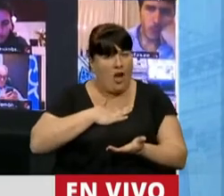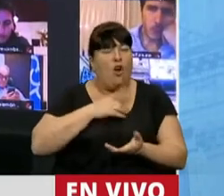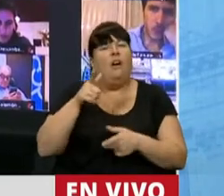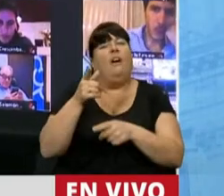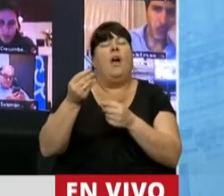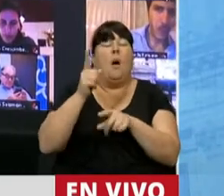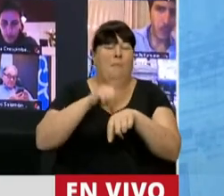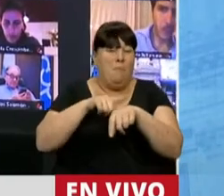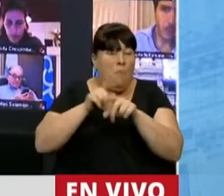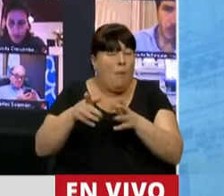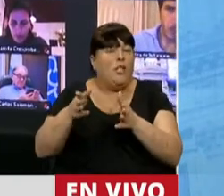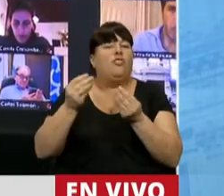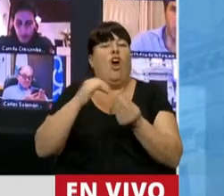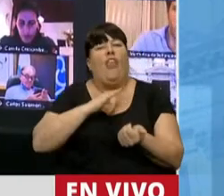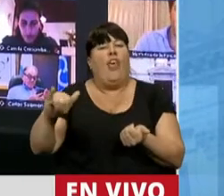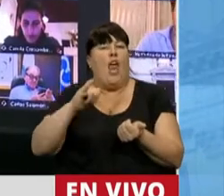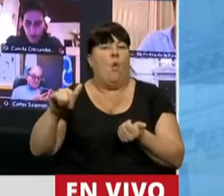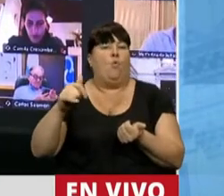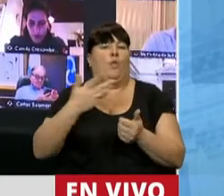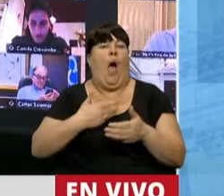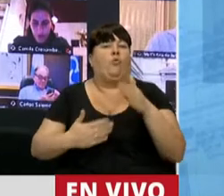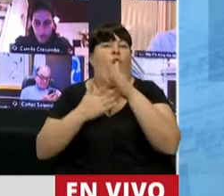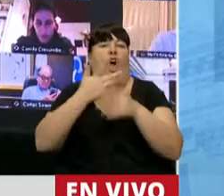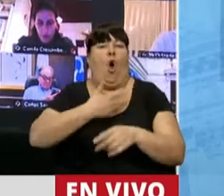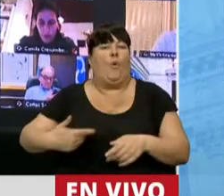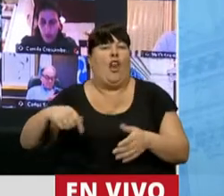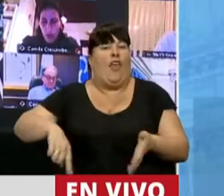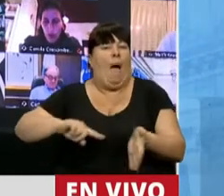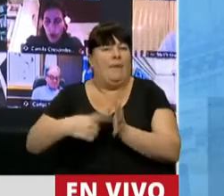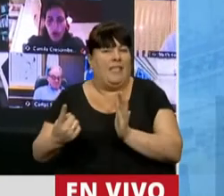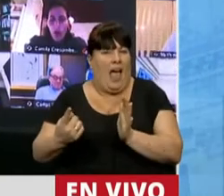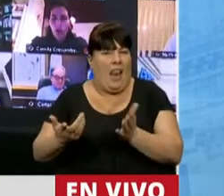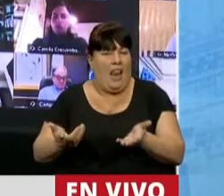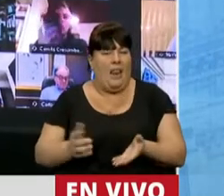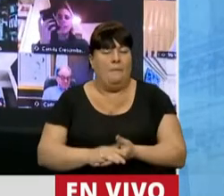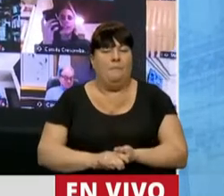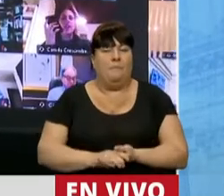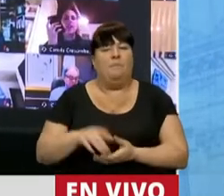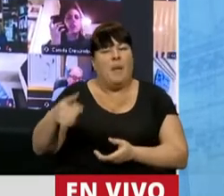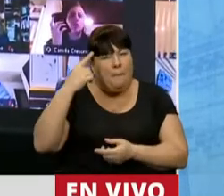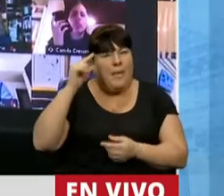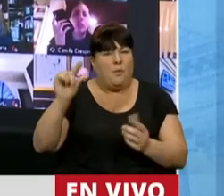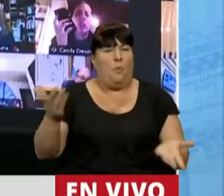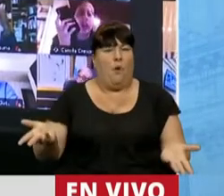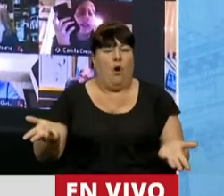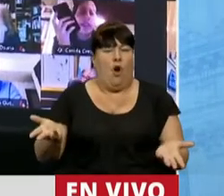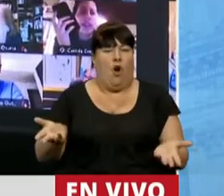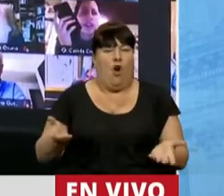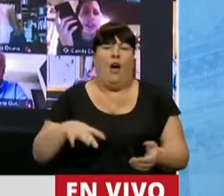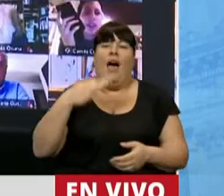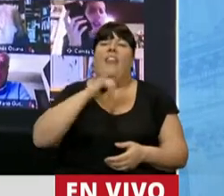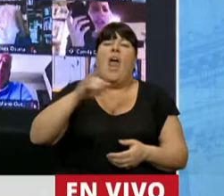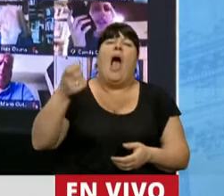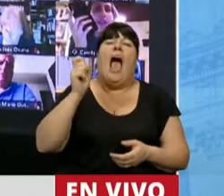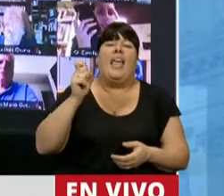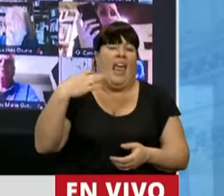dedique, mientras tanto, a denunciar a las autoridades del gobierno de la Ciudad de Buenos Aires. Que piense un poco, al que tiene que